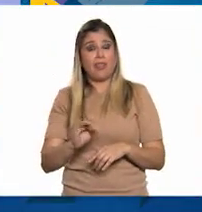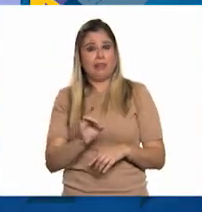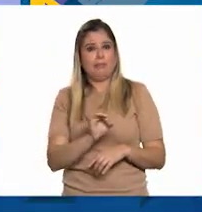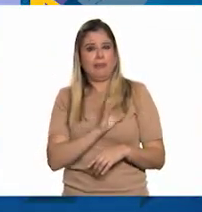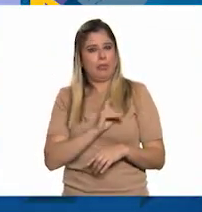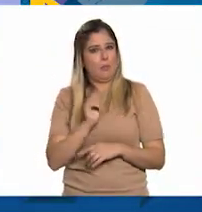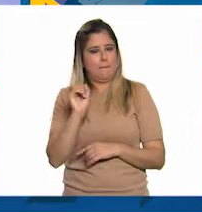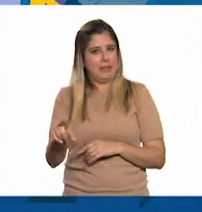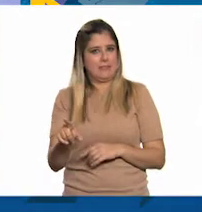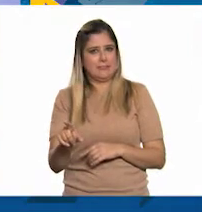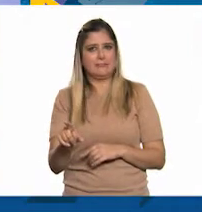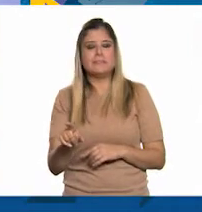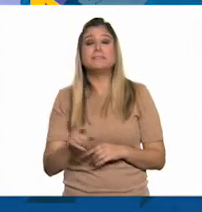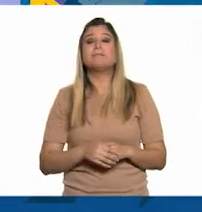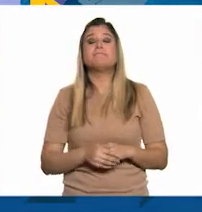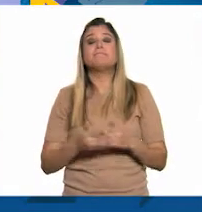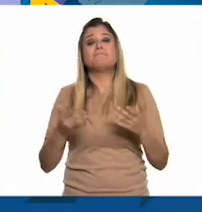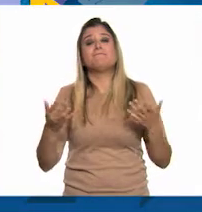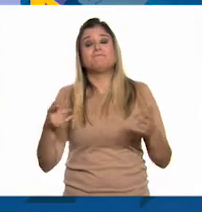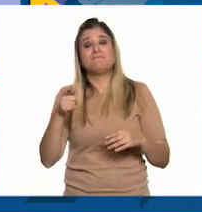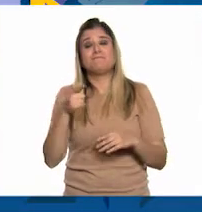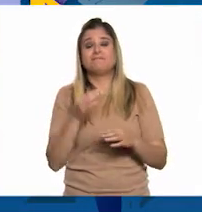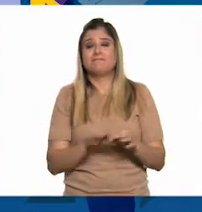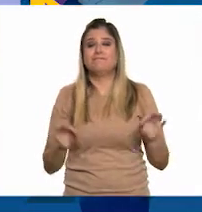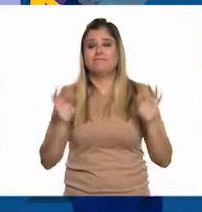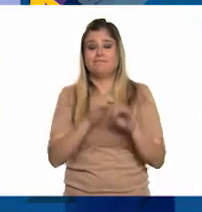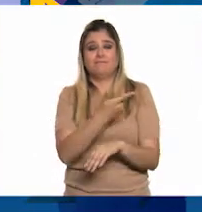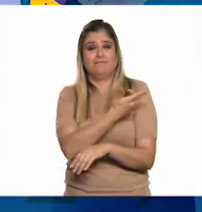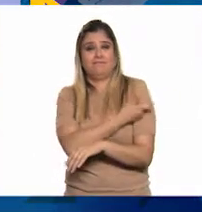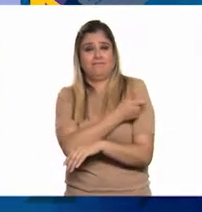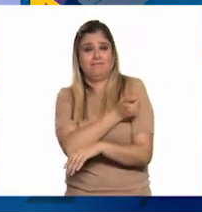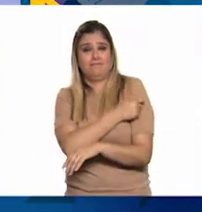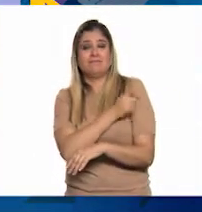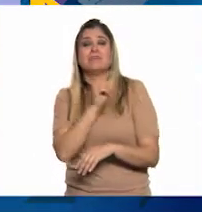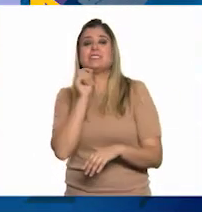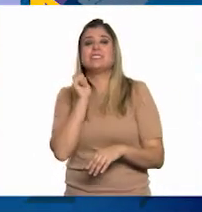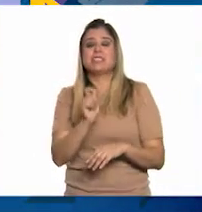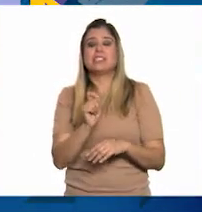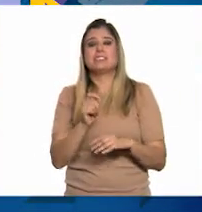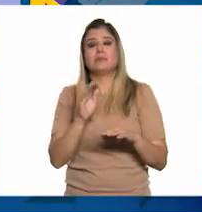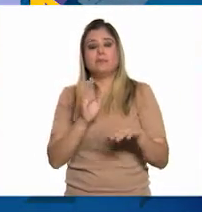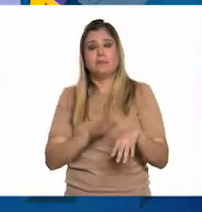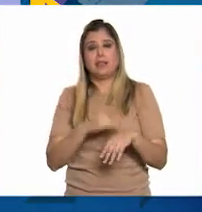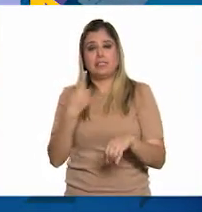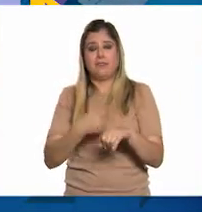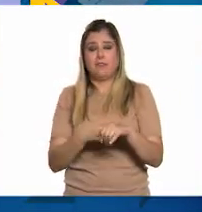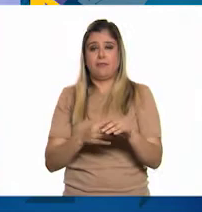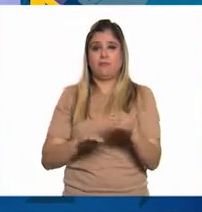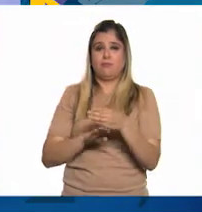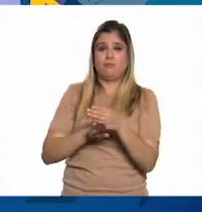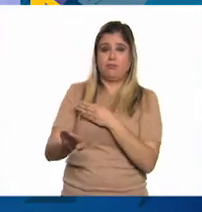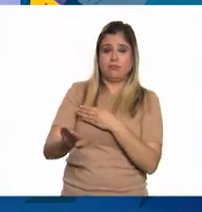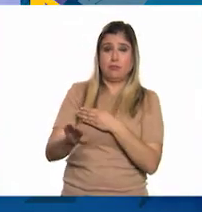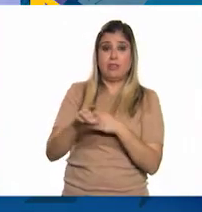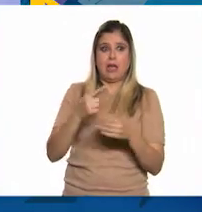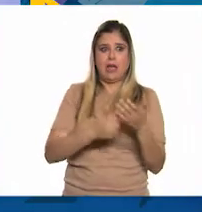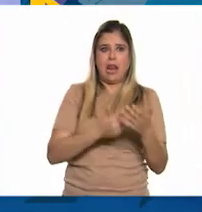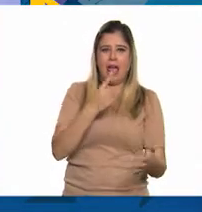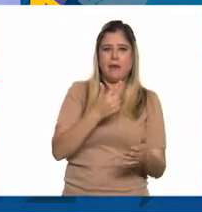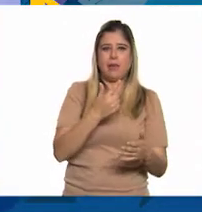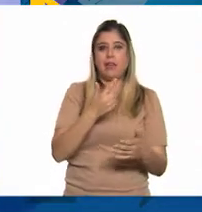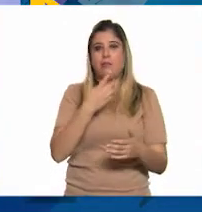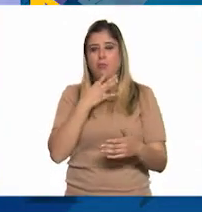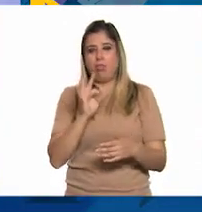temor. Sin embargo, es un elemento que nos protege de enfermedades que pueden ser de leves a discapacitantes y en el peor de los casos,